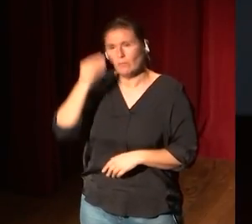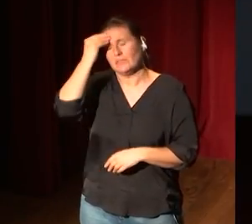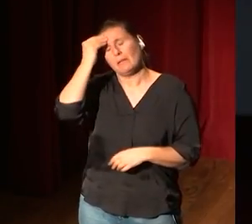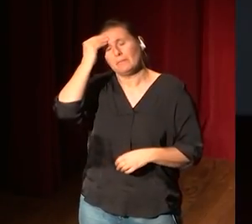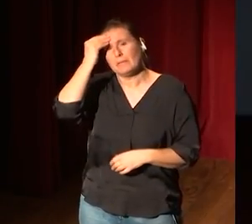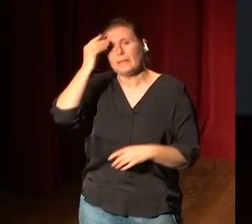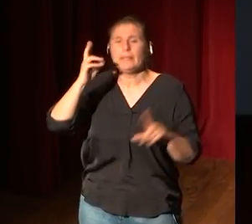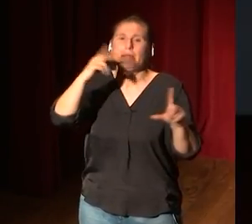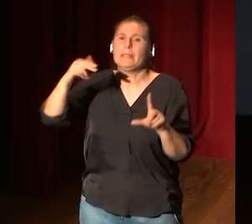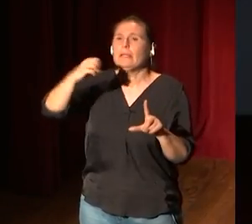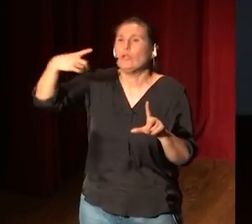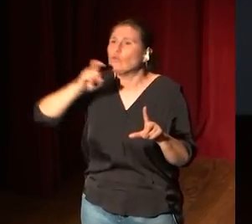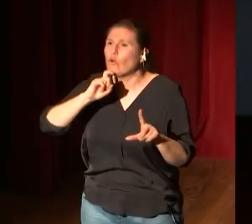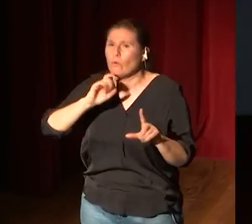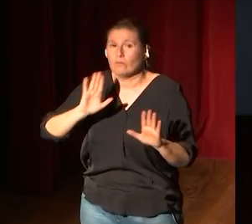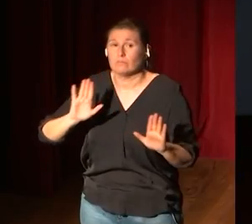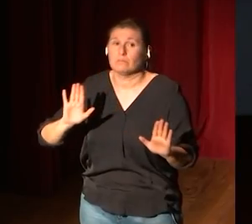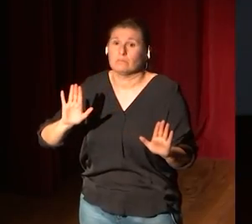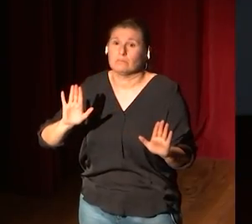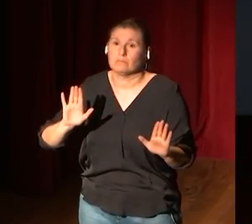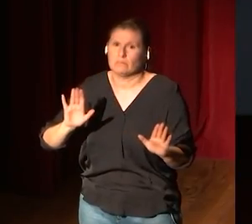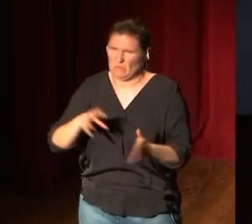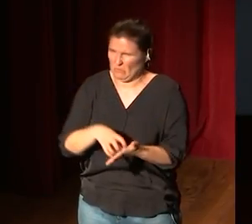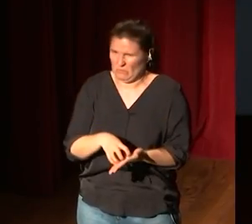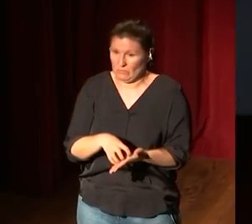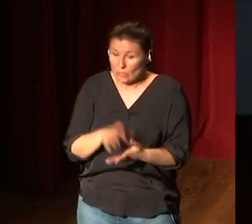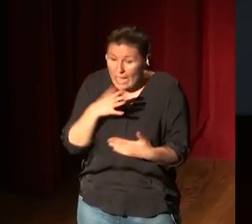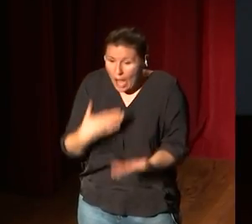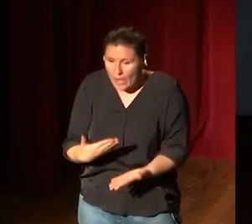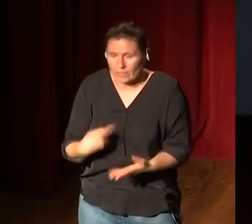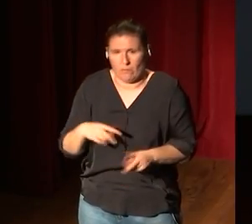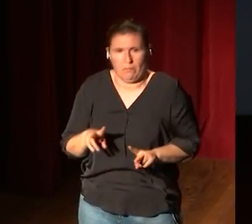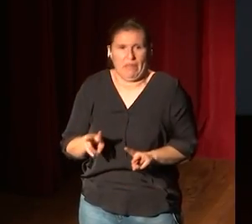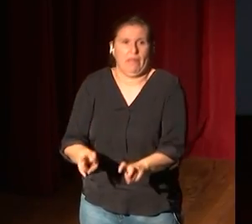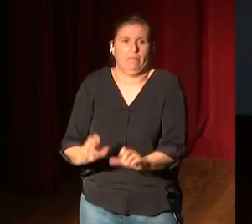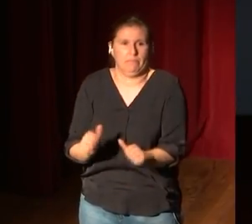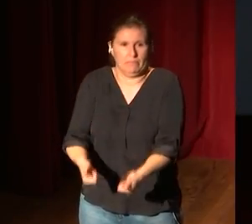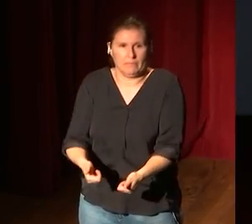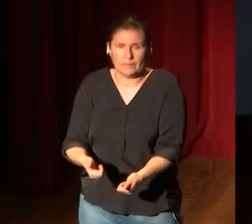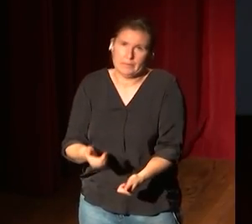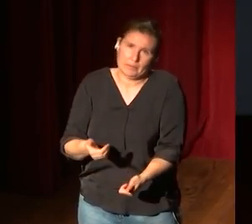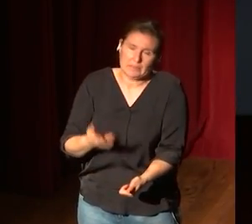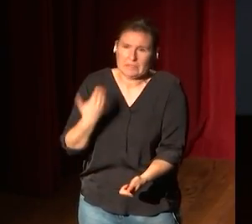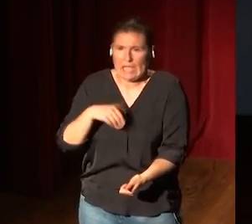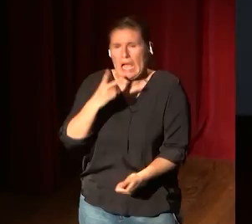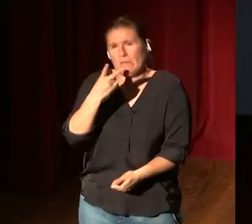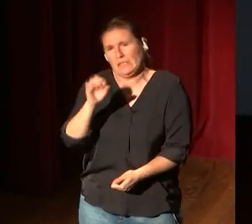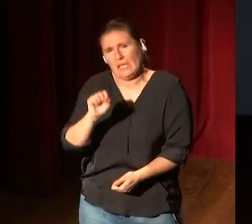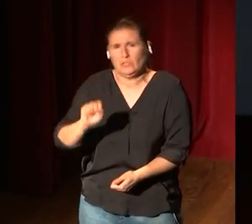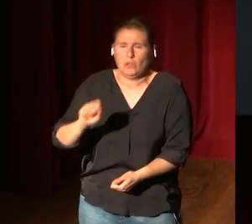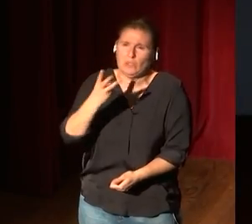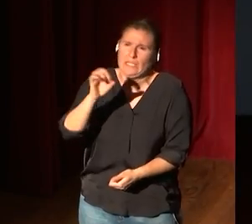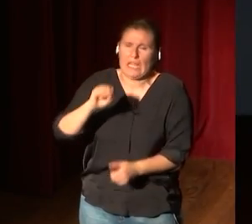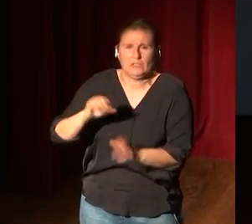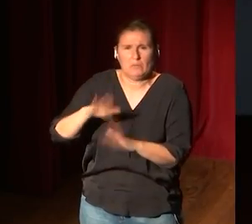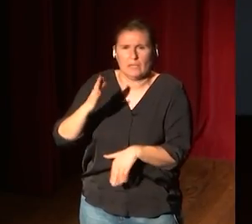bueno estamos empezando a lo mejor las nuevas tecnologías que ya llevan casi más de 20 años o 30 años pues